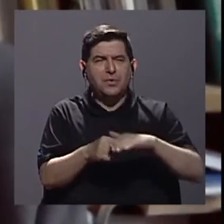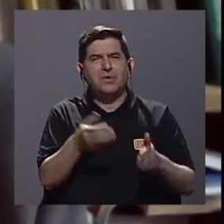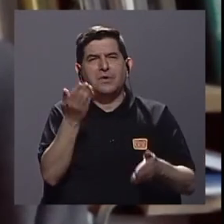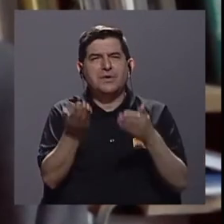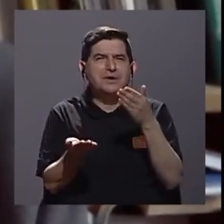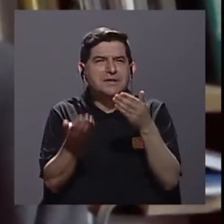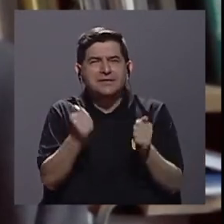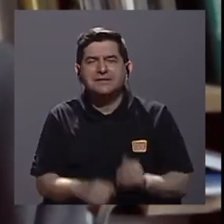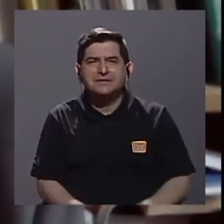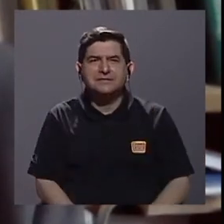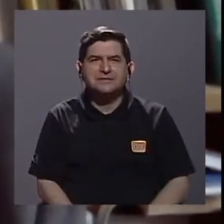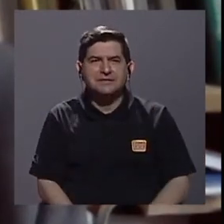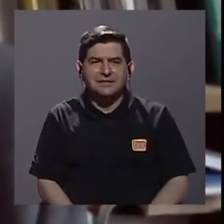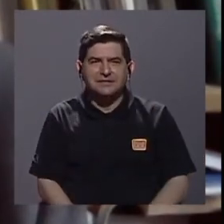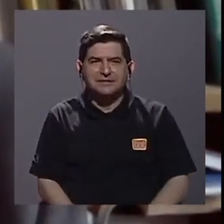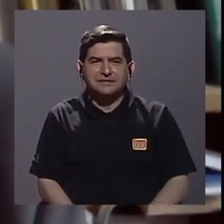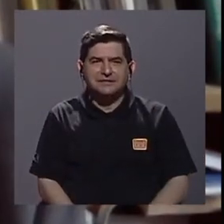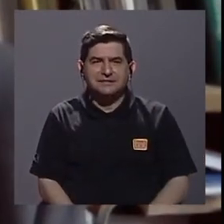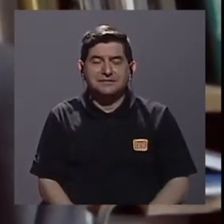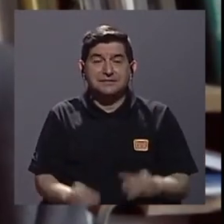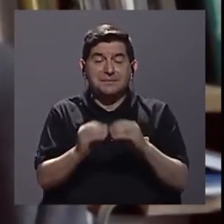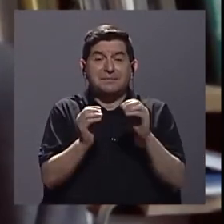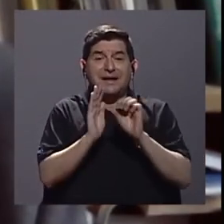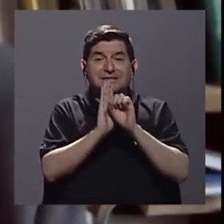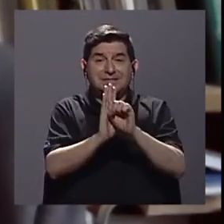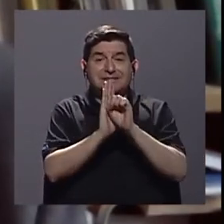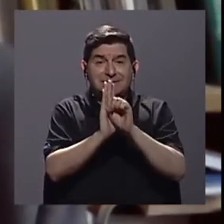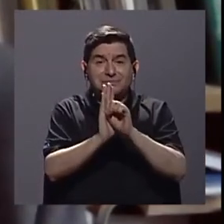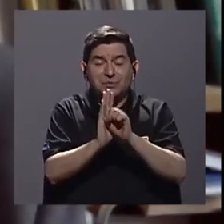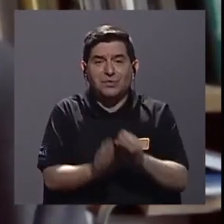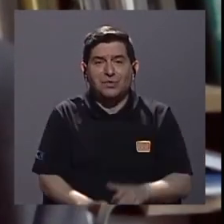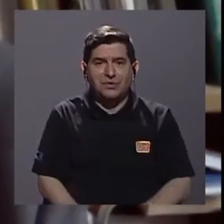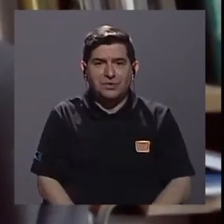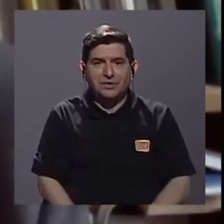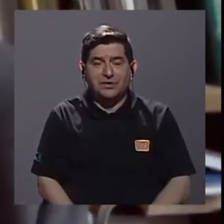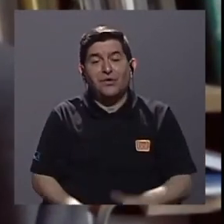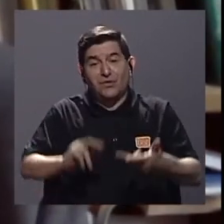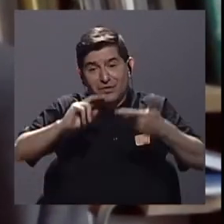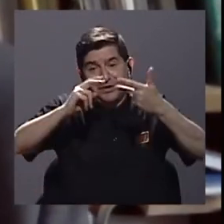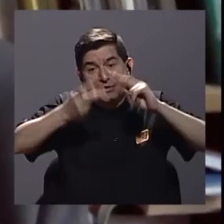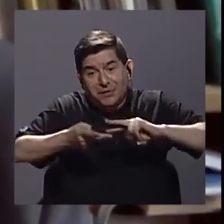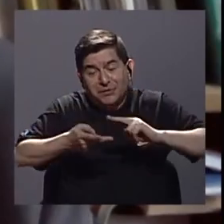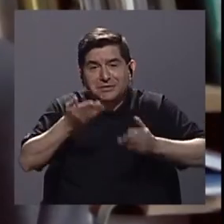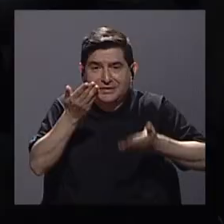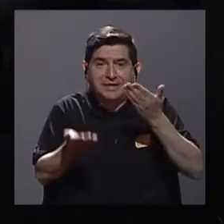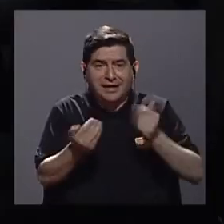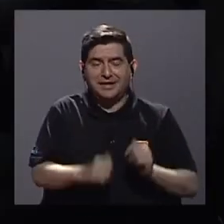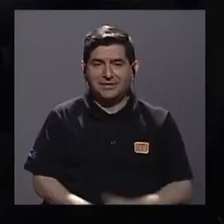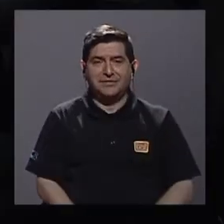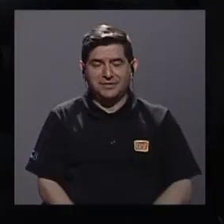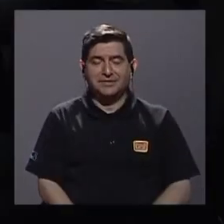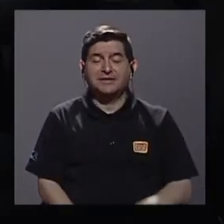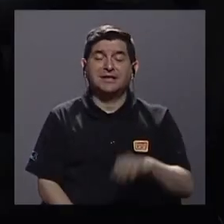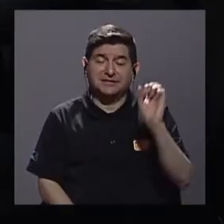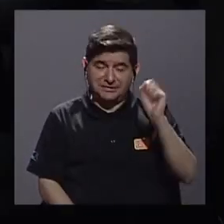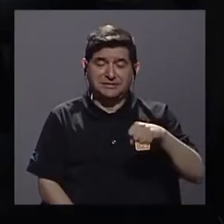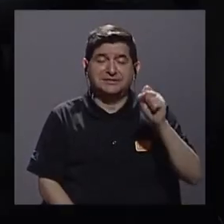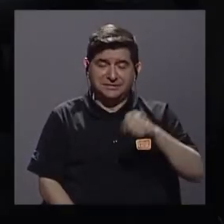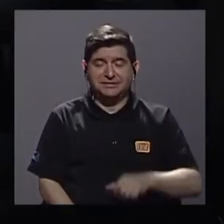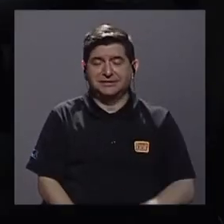icónicos, ¿verdad?, que son... Y paradójico. Y es paradójico. Porque es paradójico.